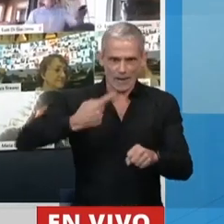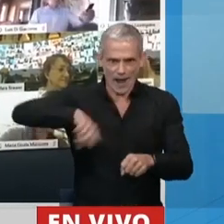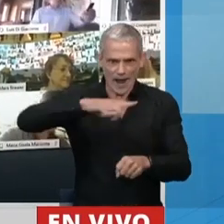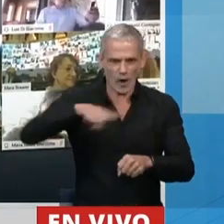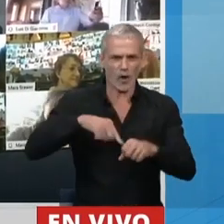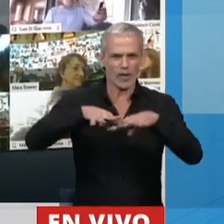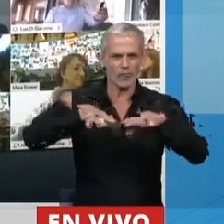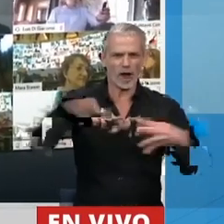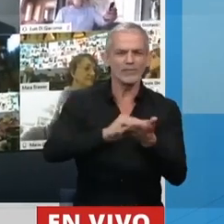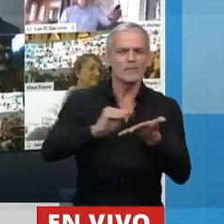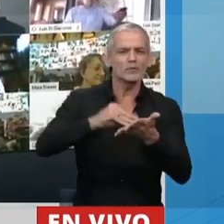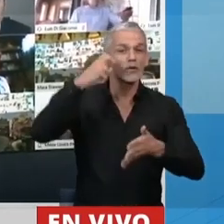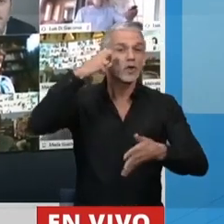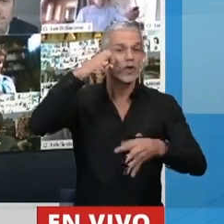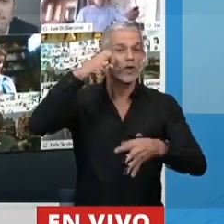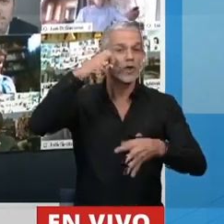esta Cámara y del Congreso Nacional.